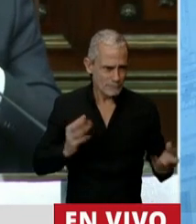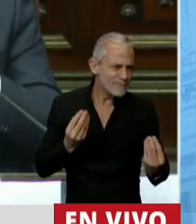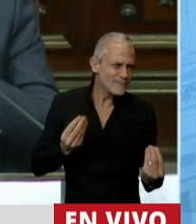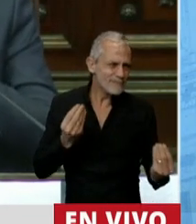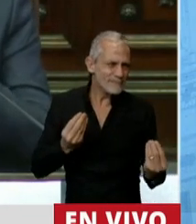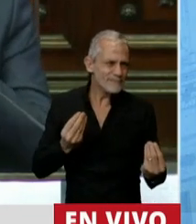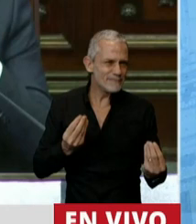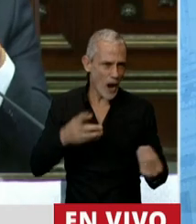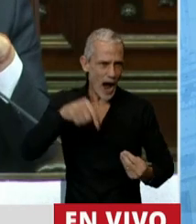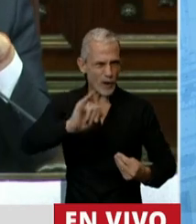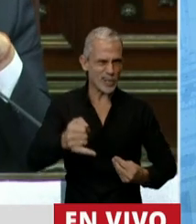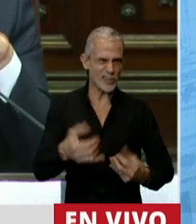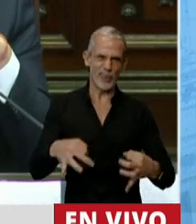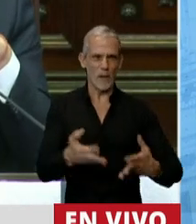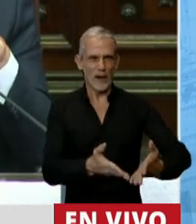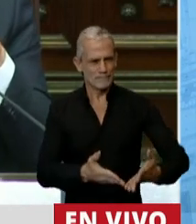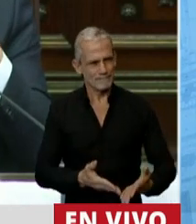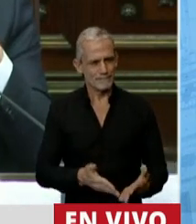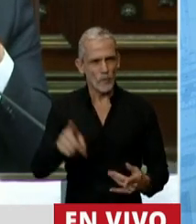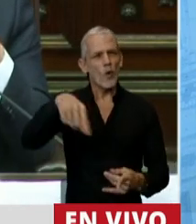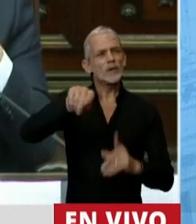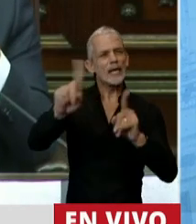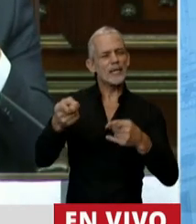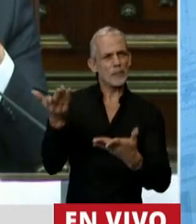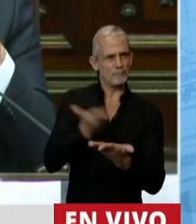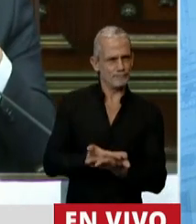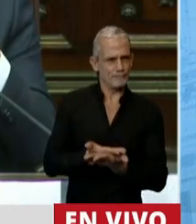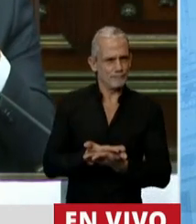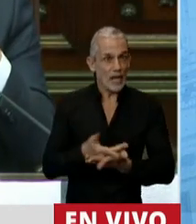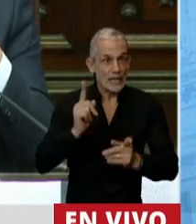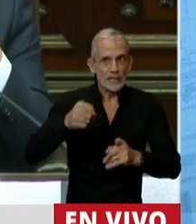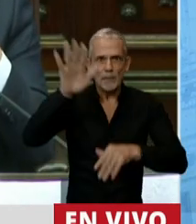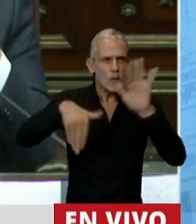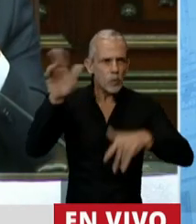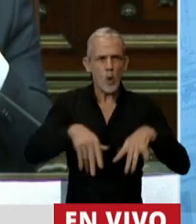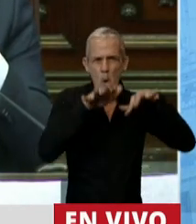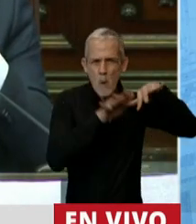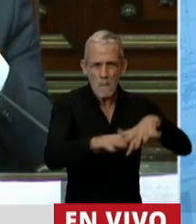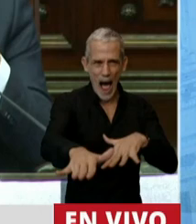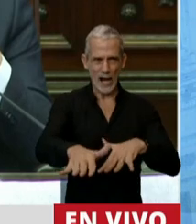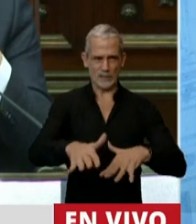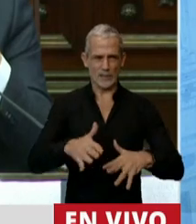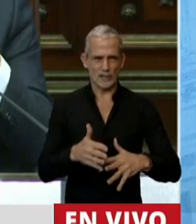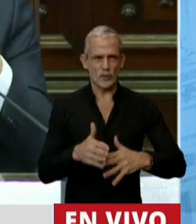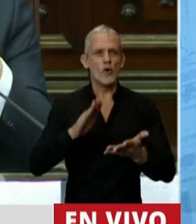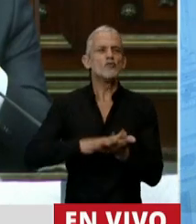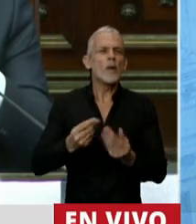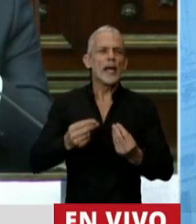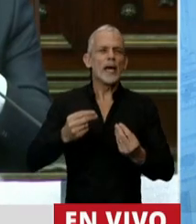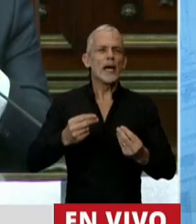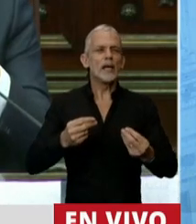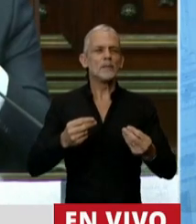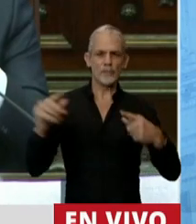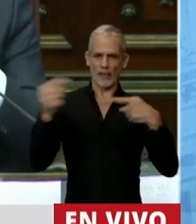central. Ustedes también plantearon y hasta convocaron a marchas, plantearon el debate sobre la vida y la